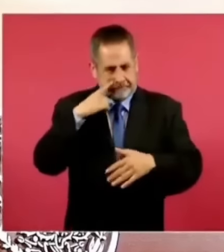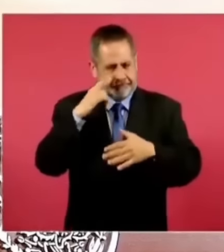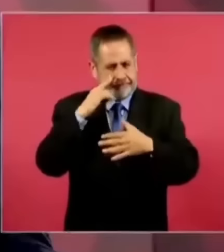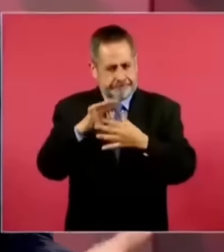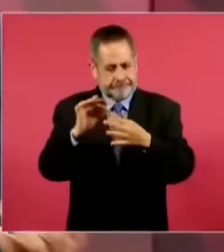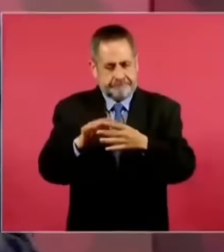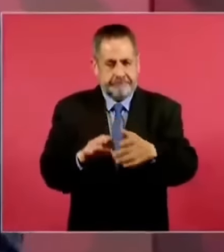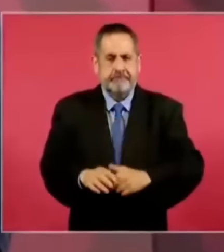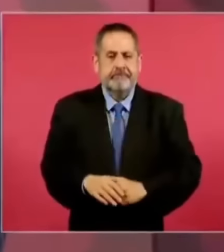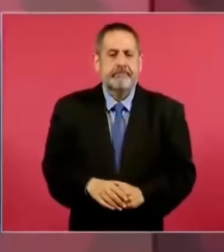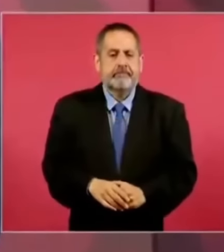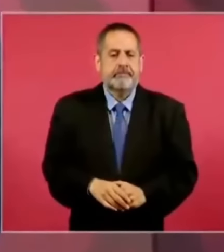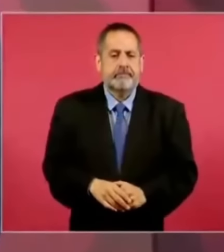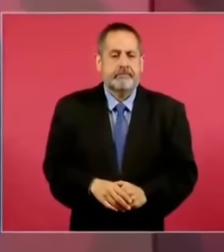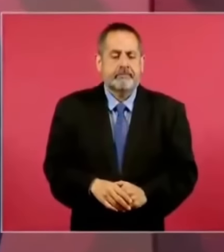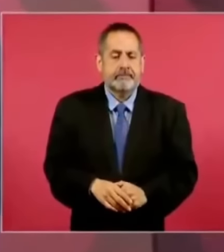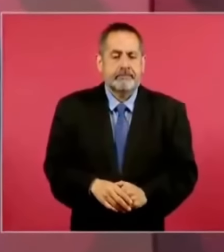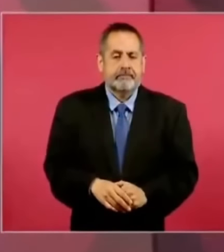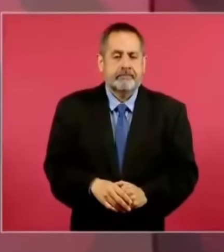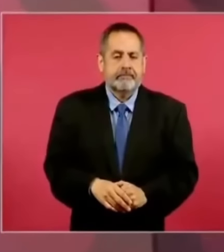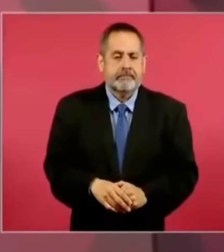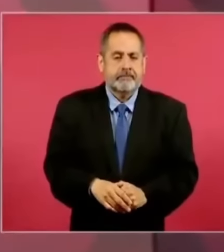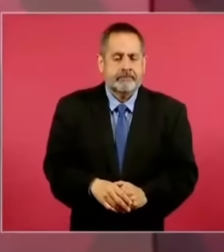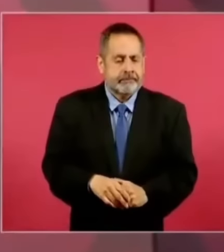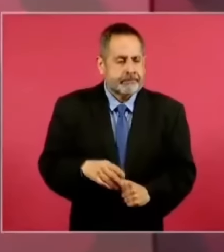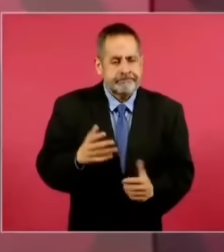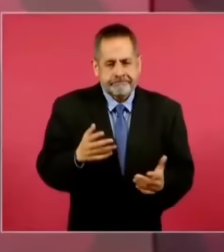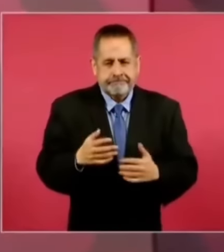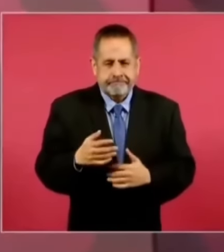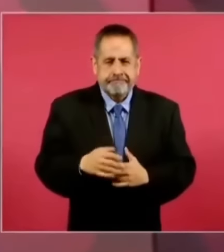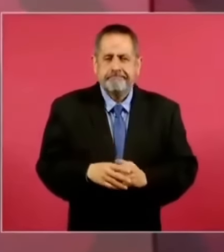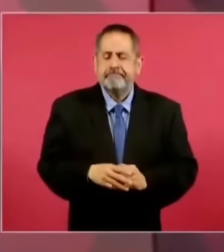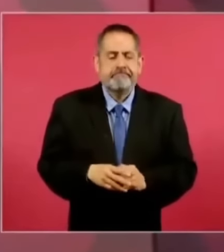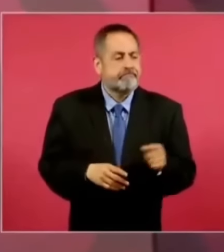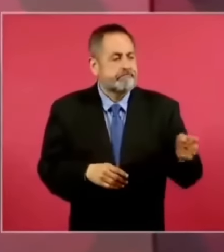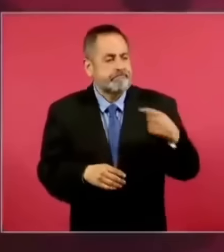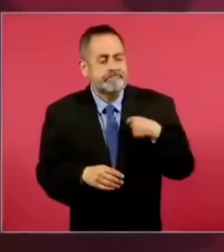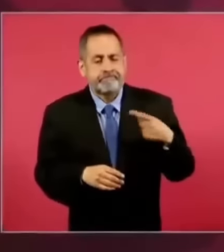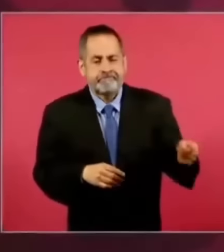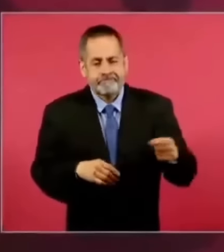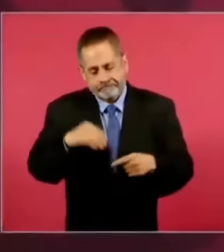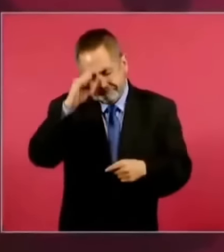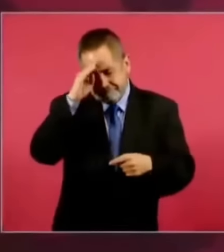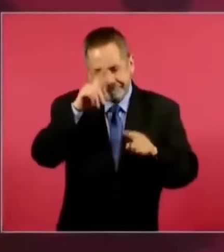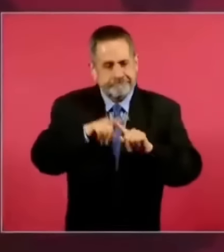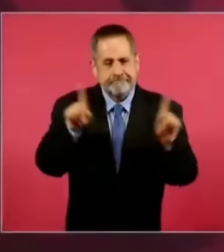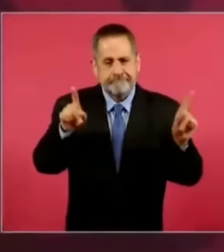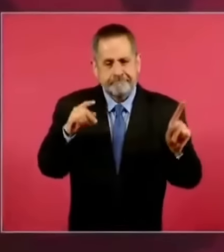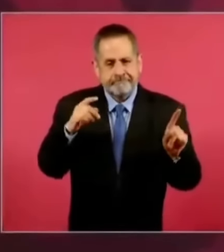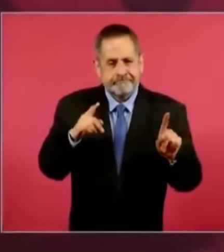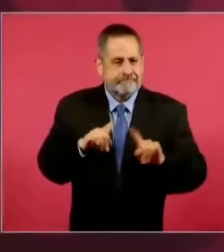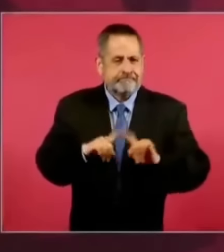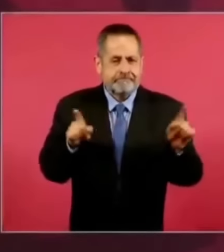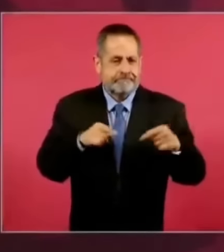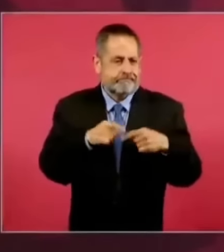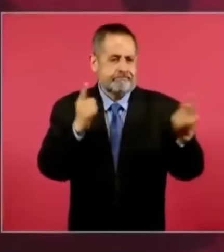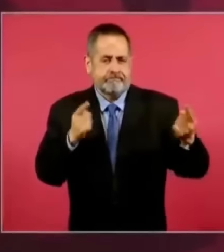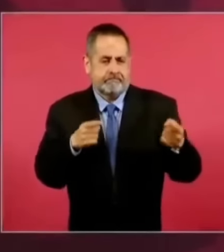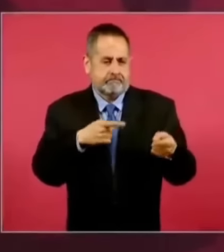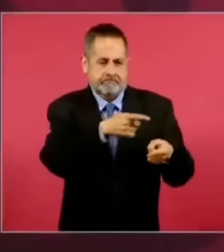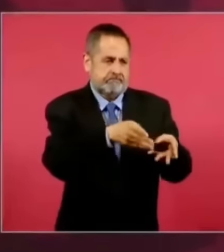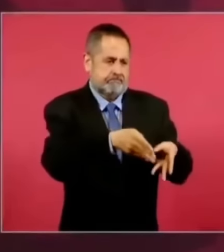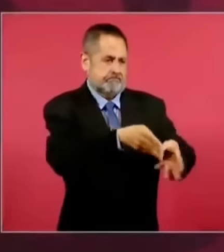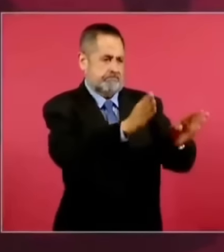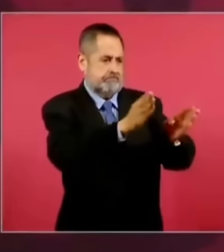Fíjense cómo tenemos posturas y son proyectos distintos